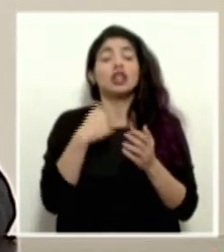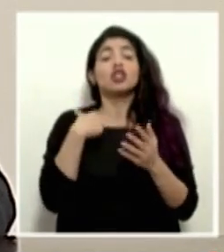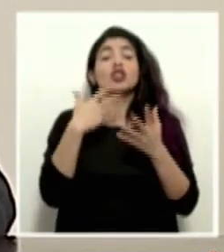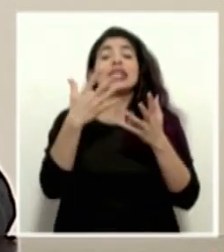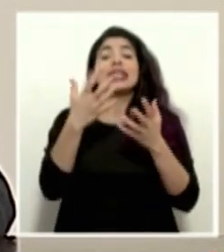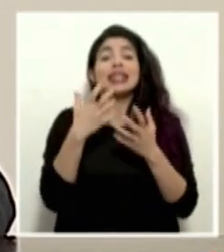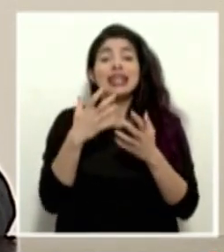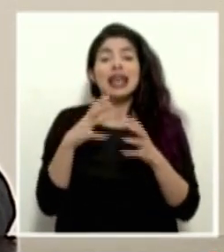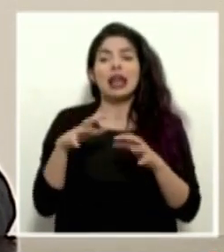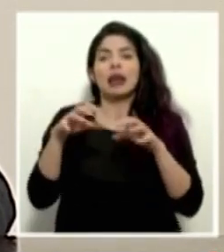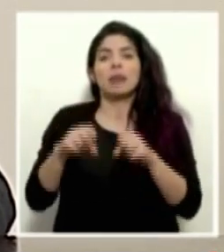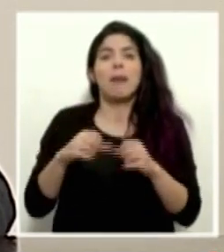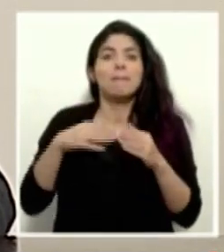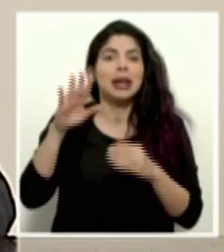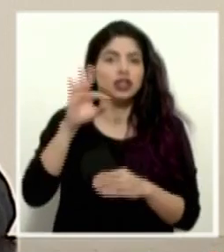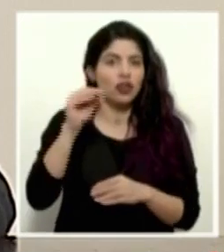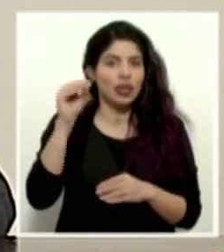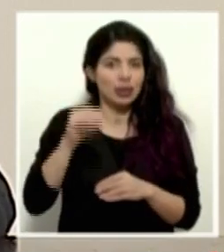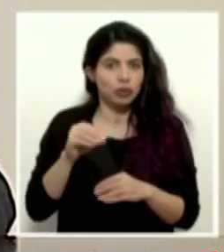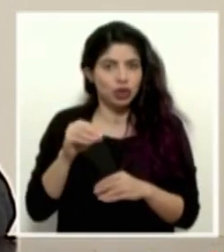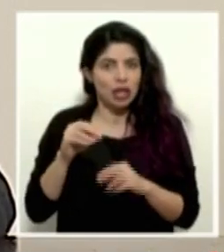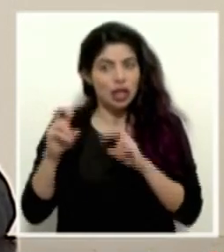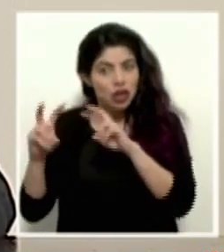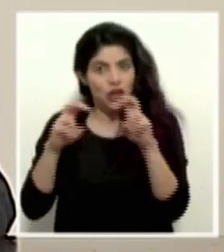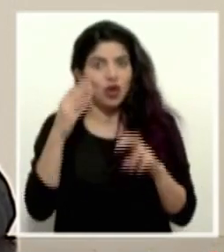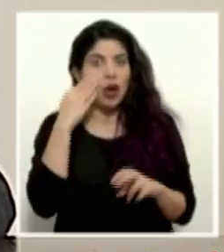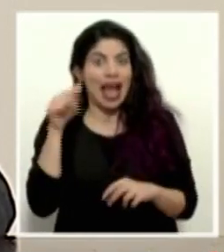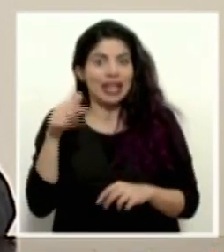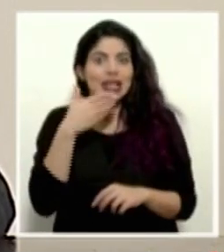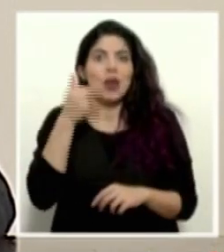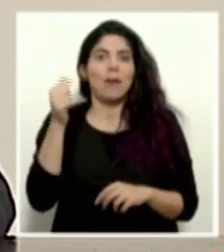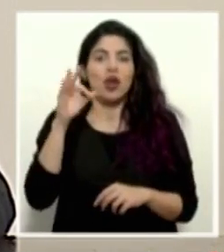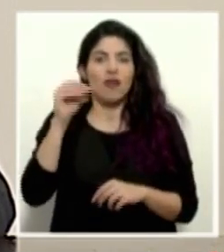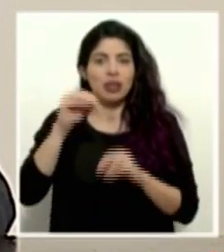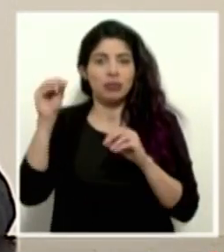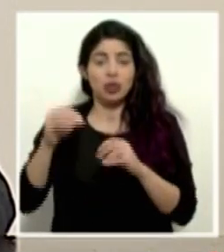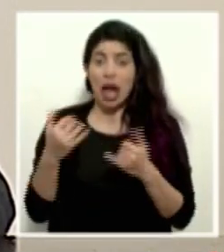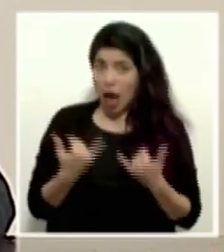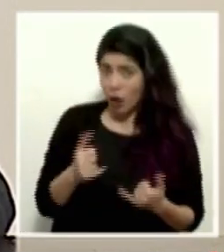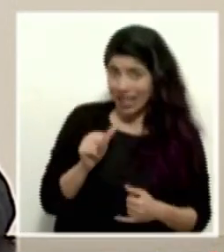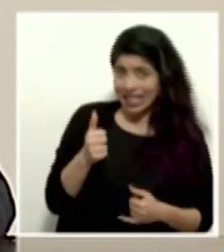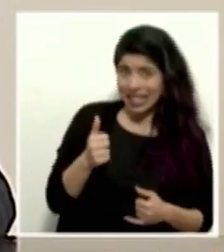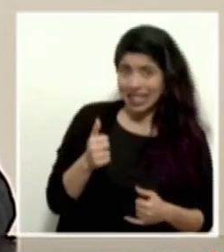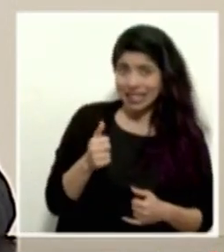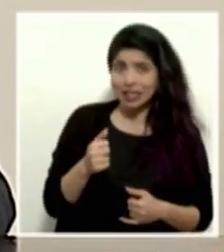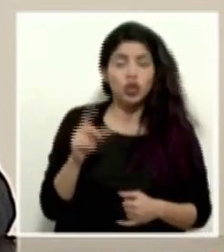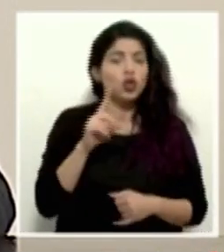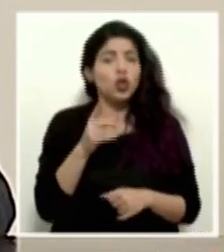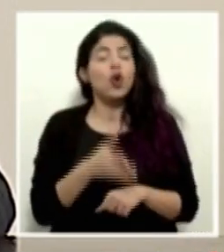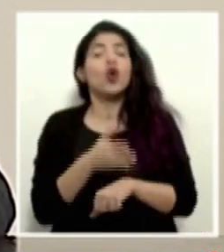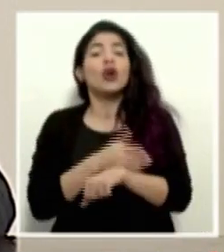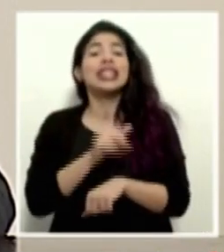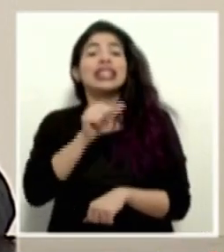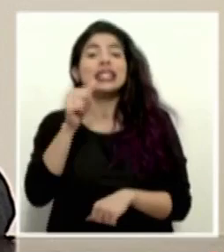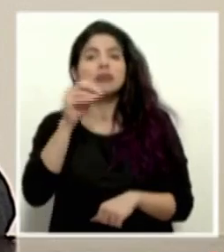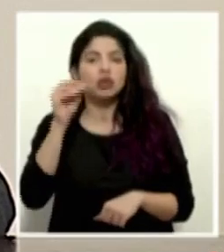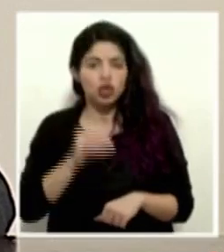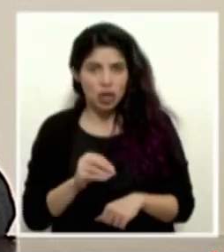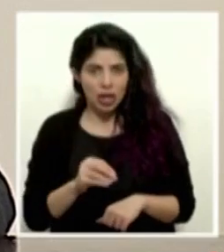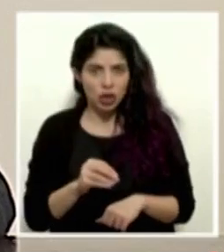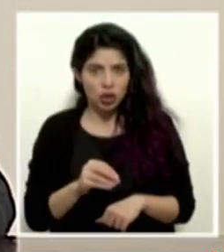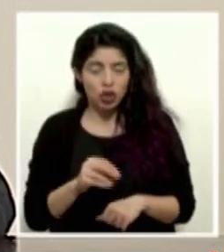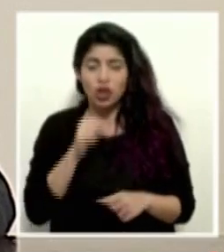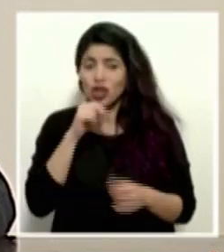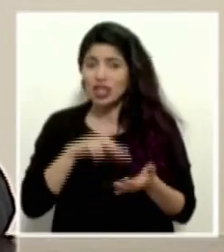recuperar de más del 90%, 90%, eso sería lo ideal. Y estamos en un 10%. Avanzamos un 10%, pero tampoco